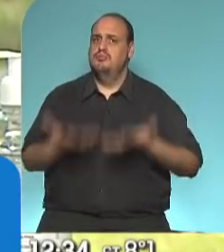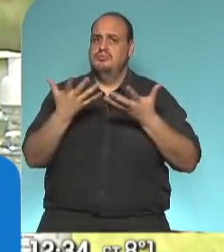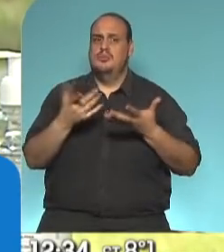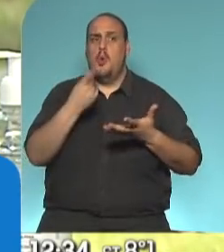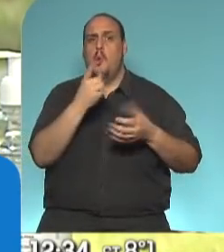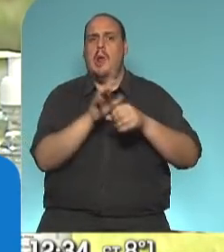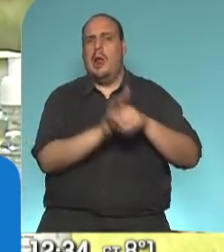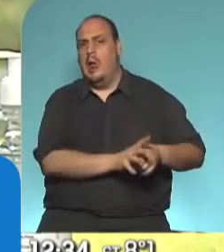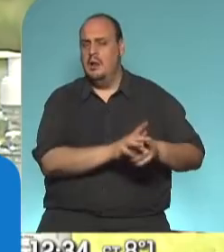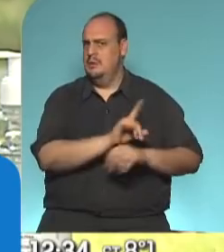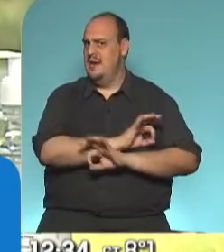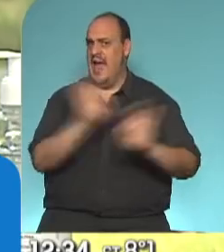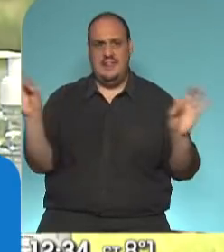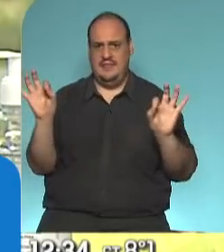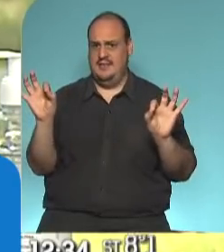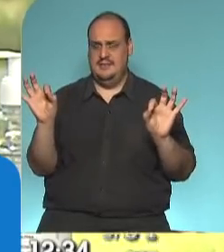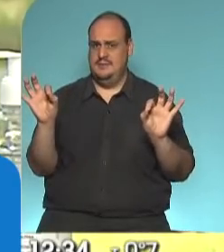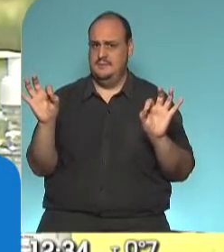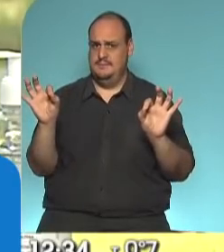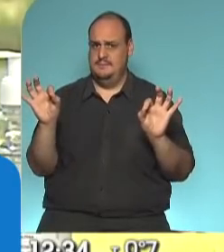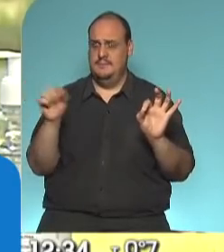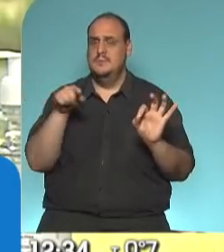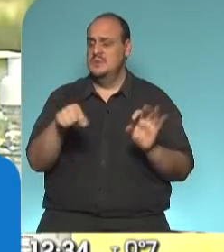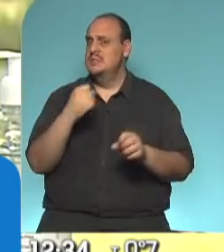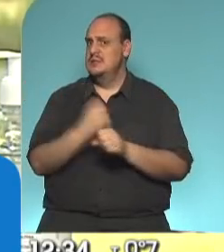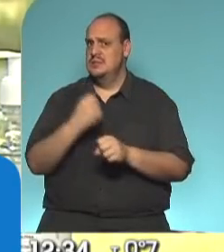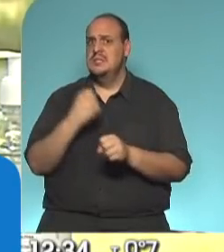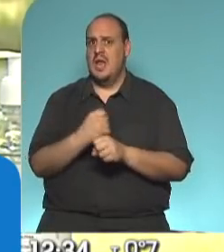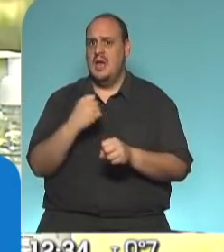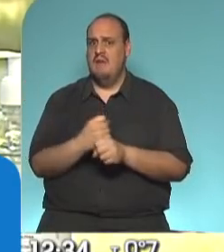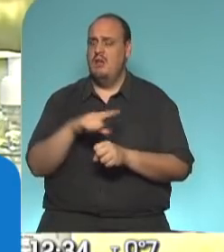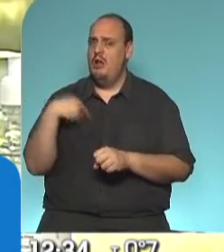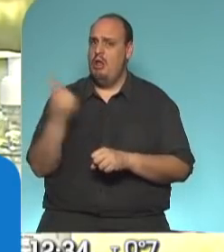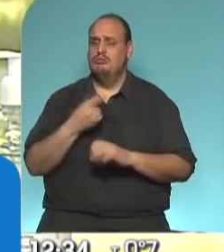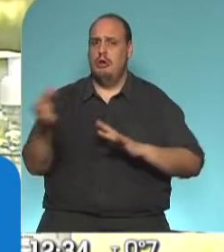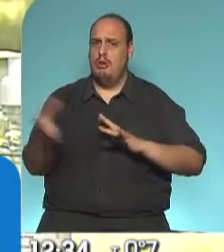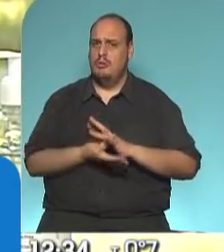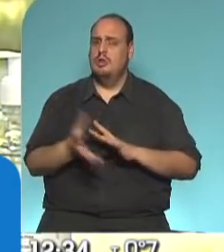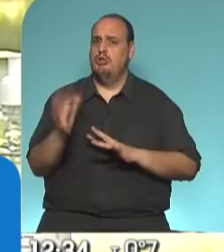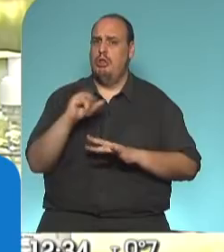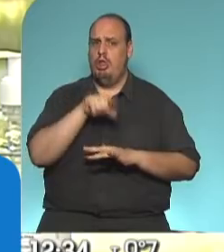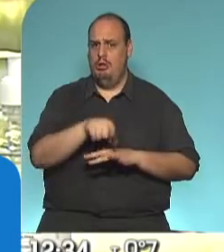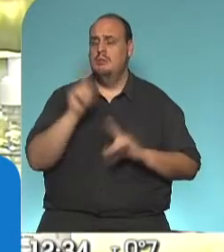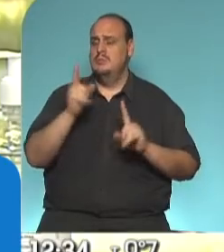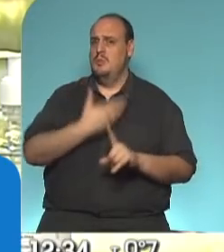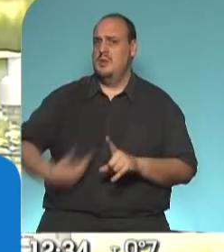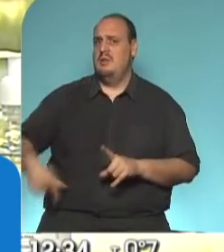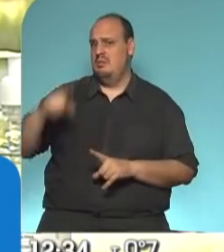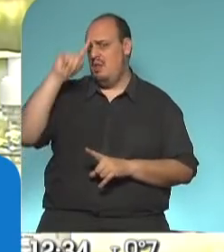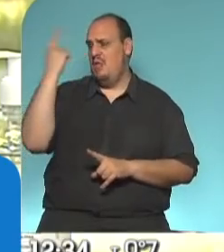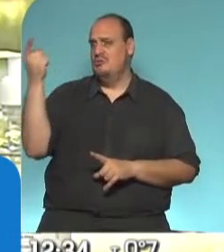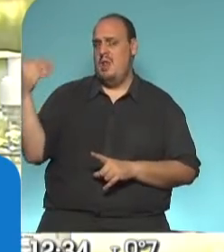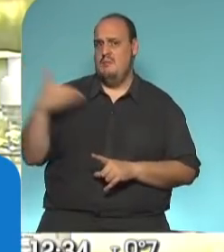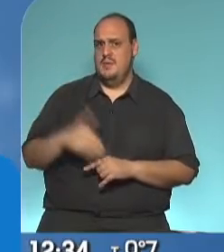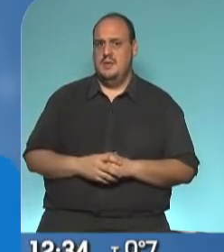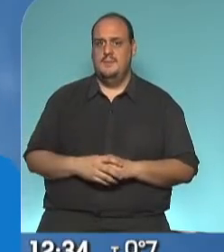a su suerte. Y esa tarea es la que nos compromete todos los días el Presidente de la Nación. En la provincia de